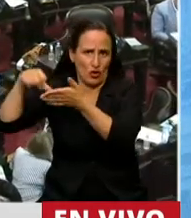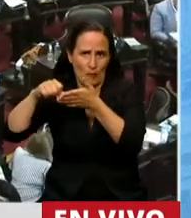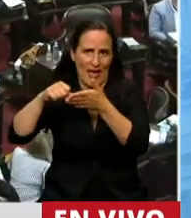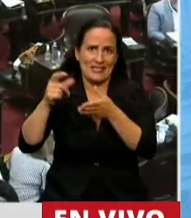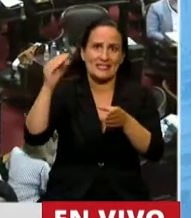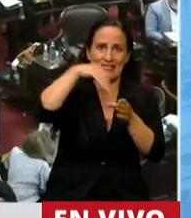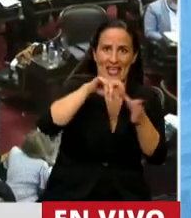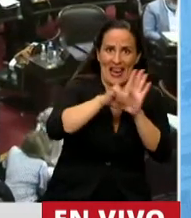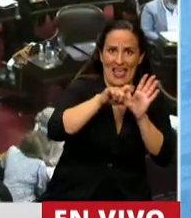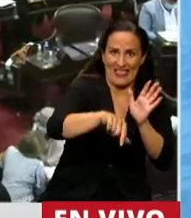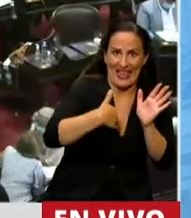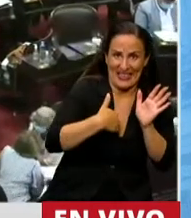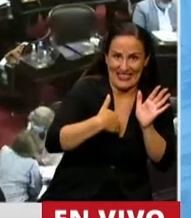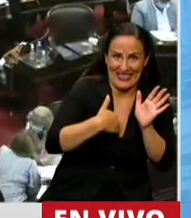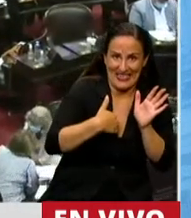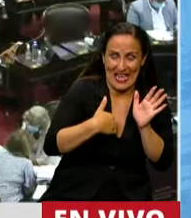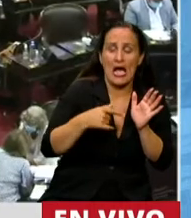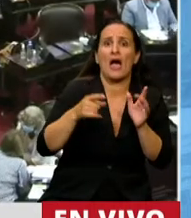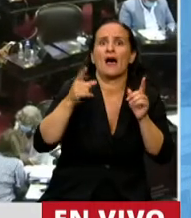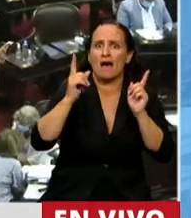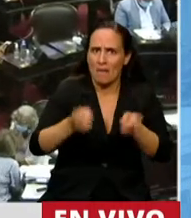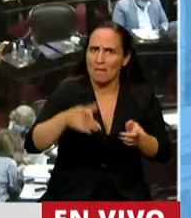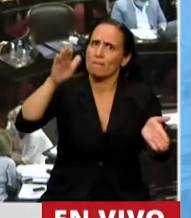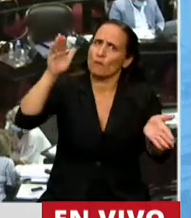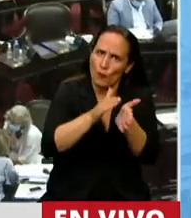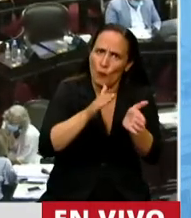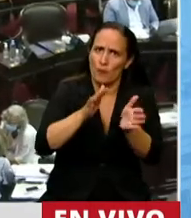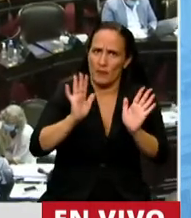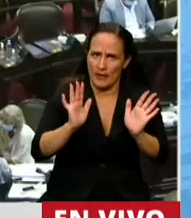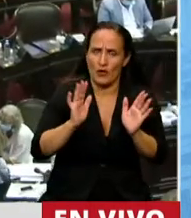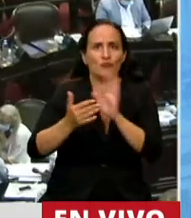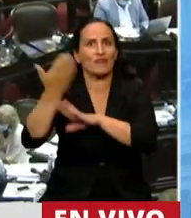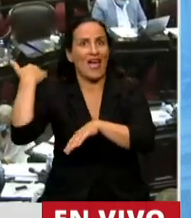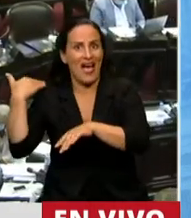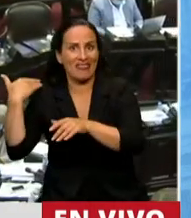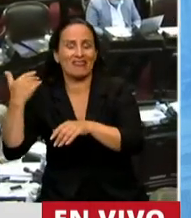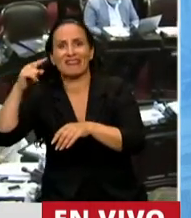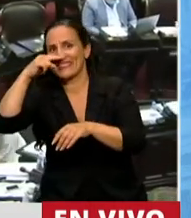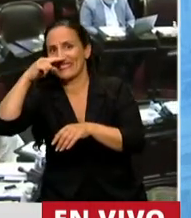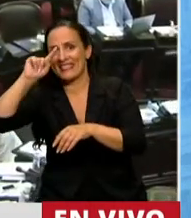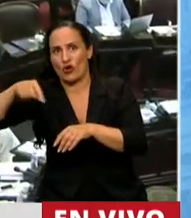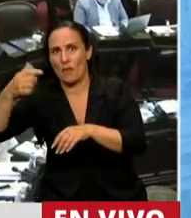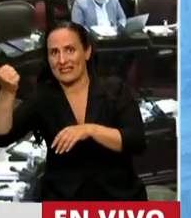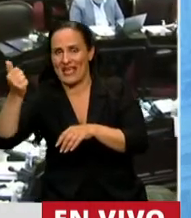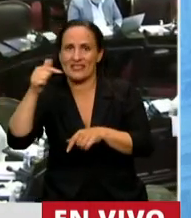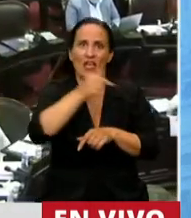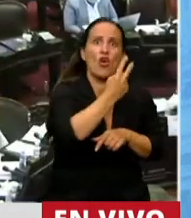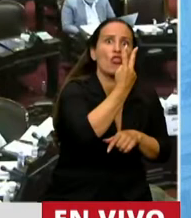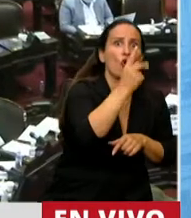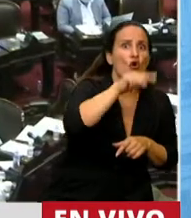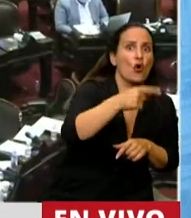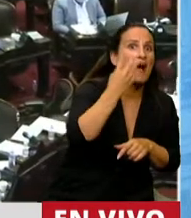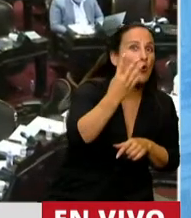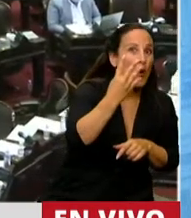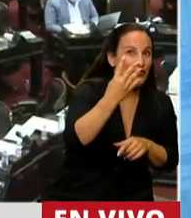el perfil heredado, la reducción en el cupón es aún mayor al pasar del 7,6% al 2,4%